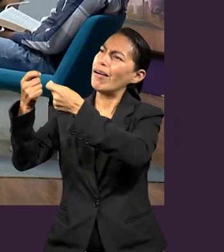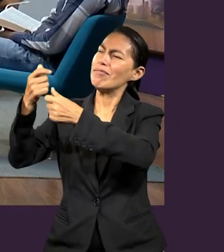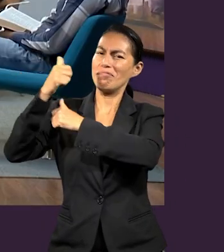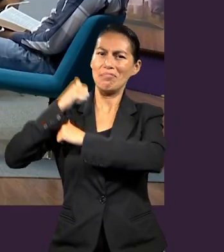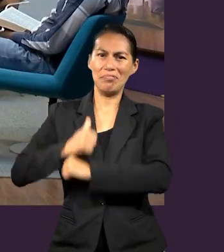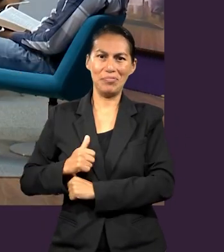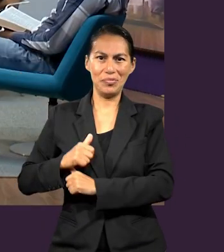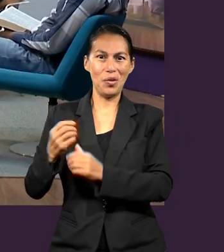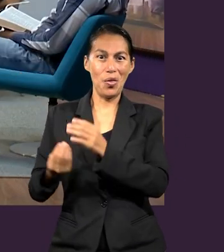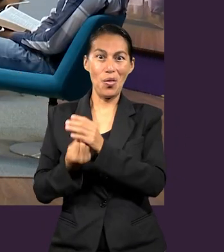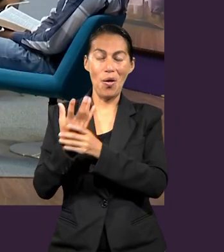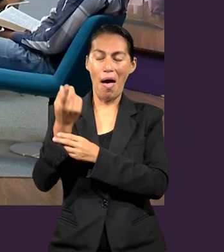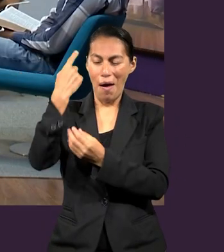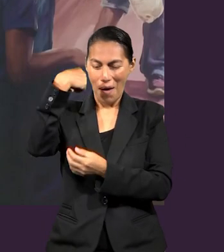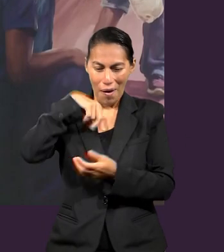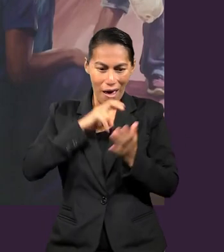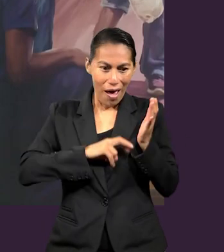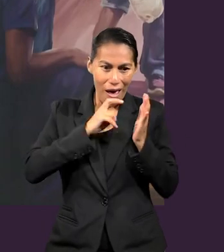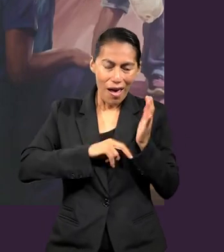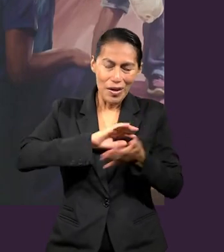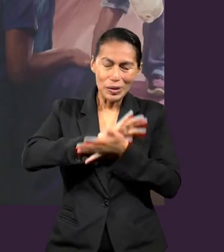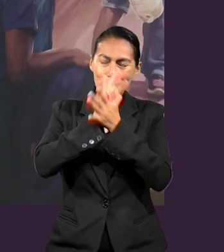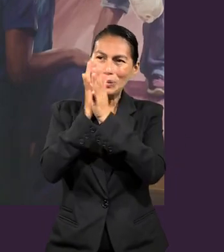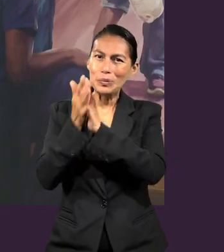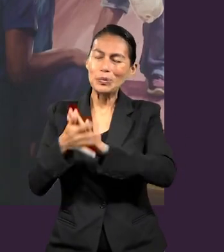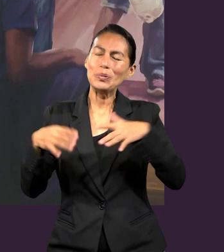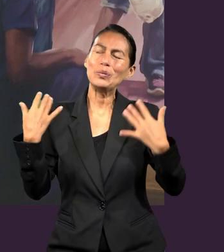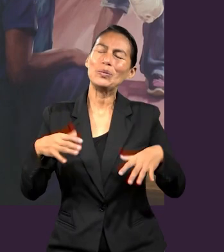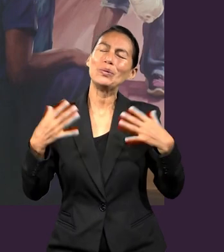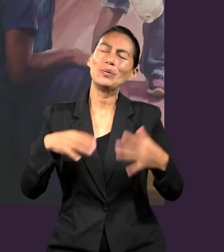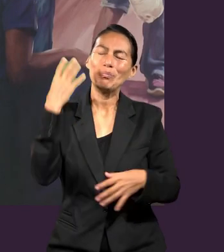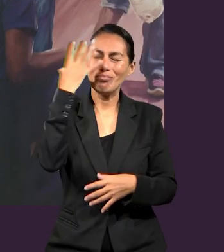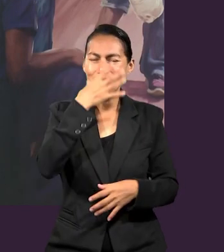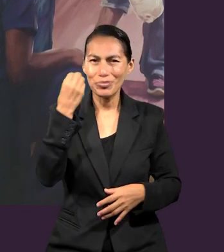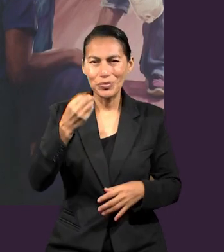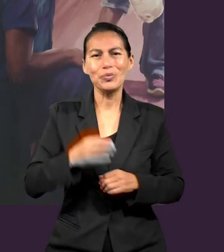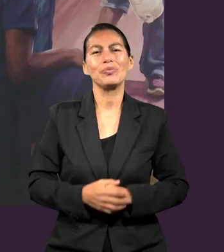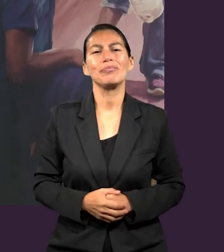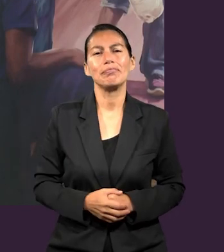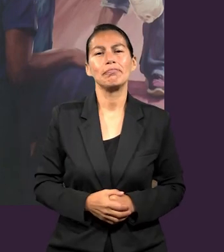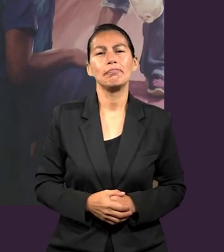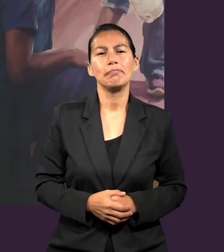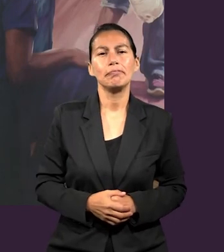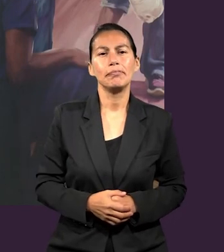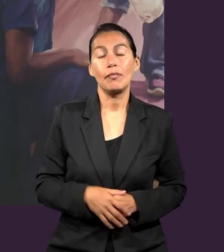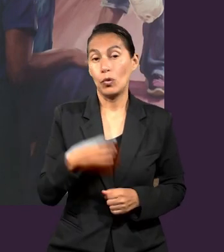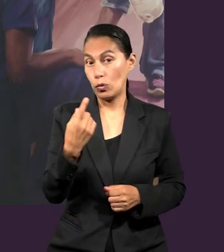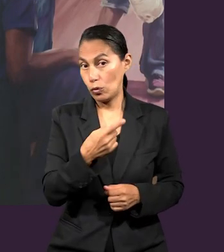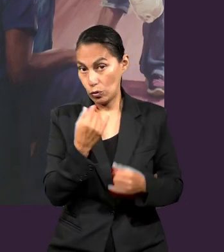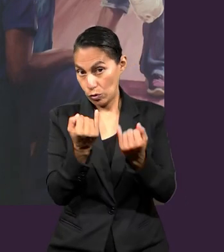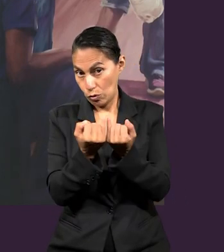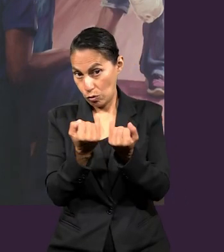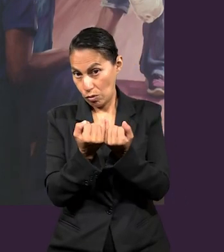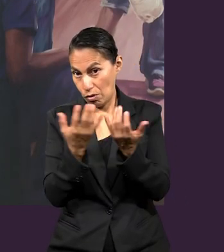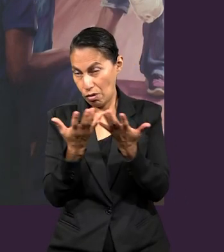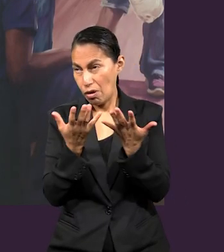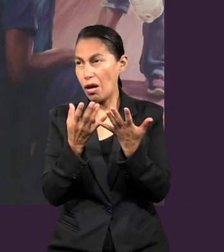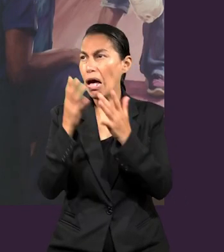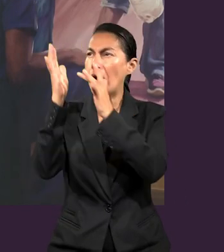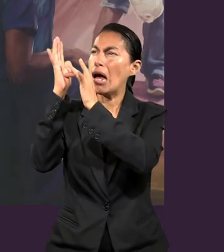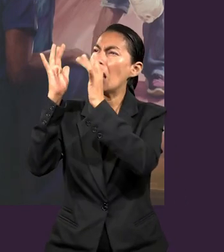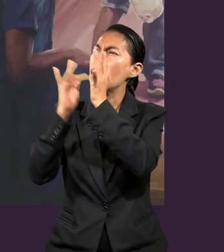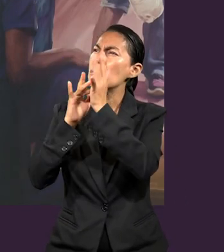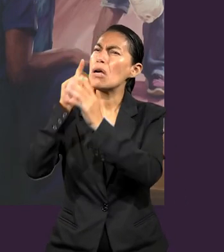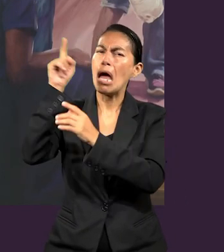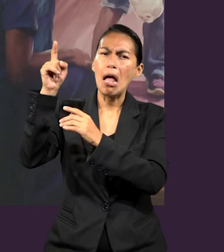También, como decía la maestra, Cristo fue un ejemplo para nosotros, ¿no? Y lo mejor que pudiéramos hacer es imitar